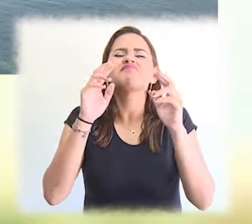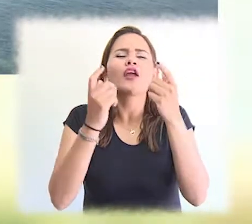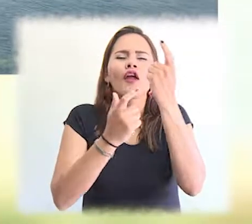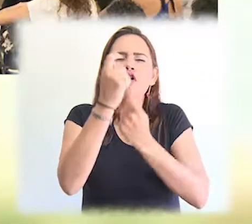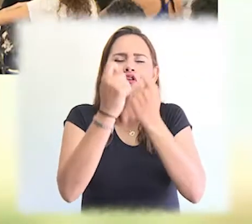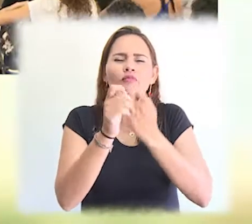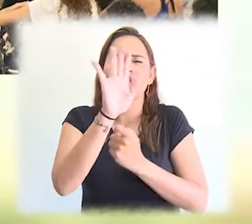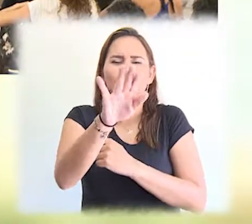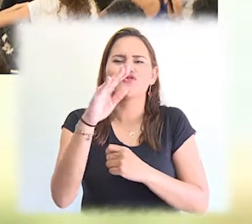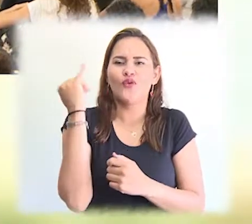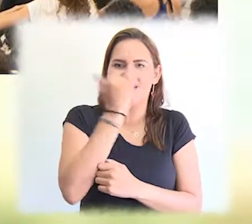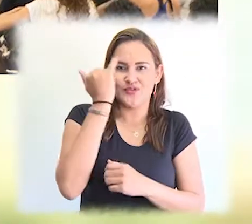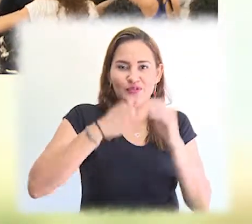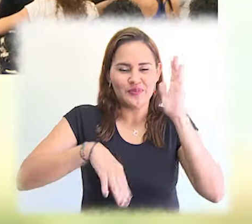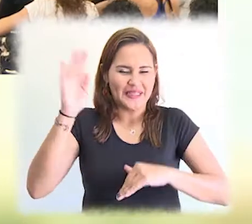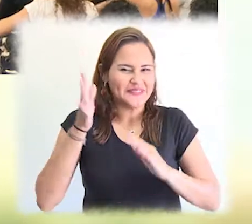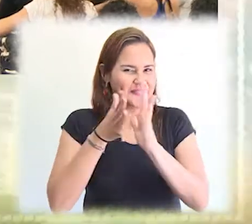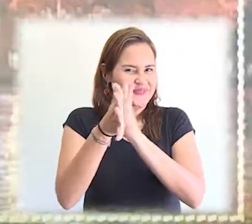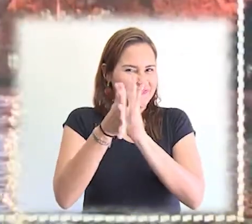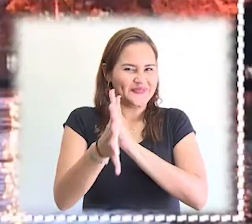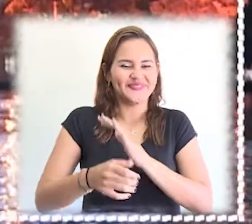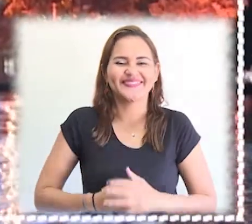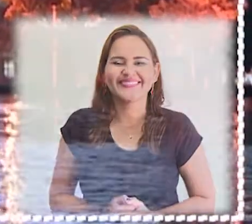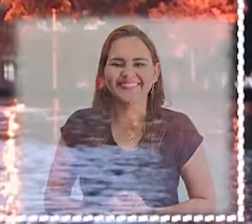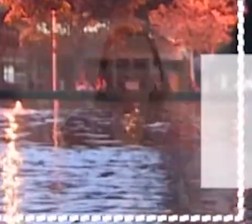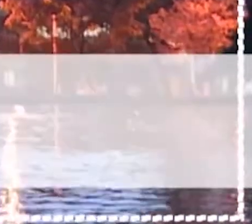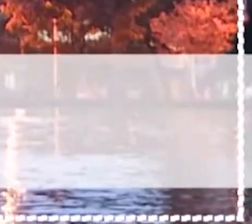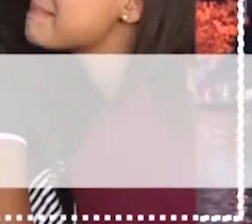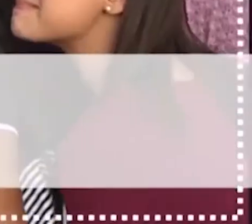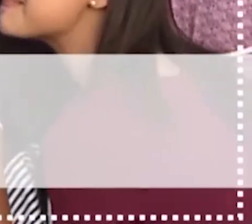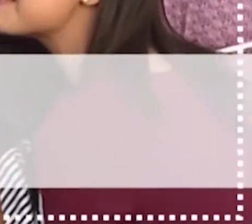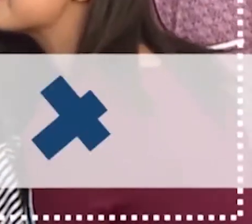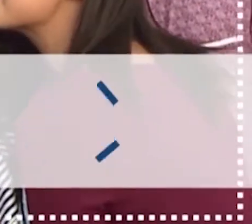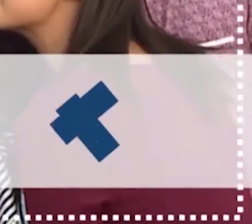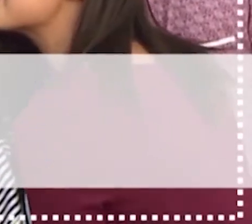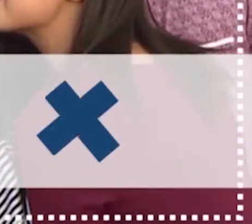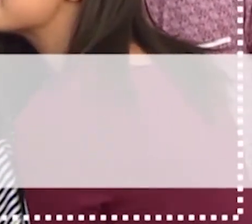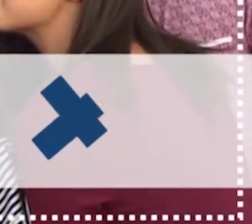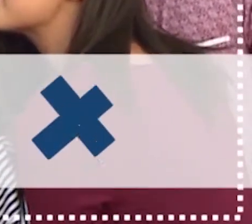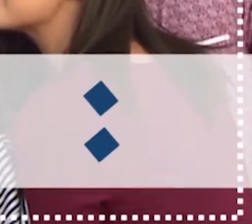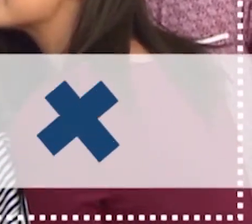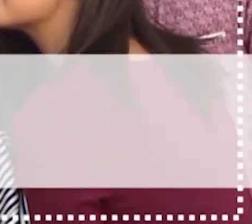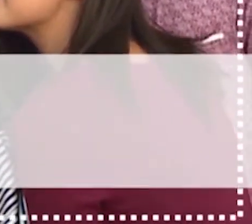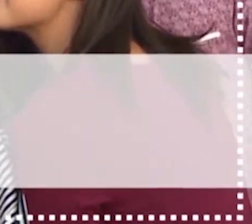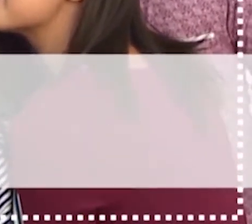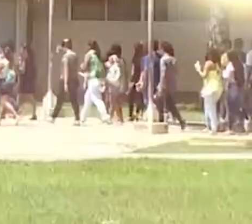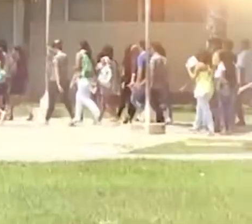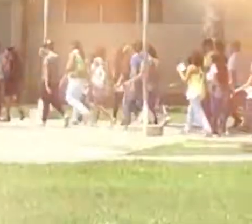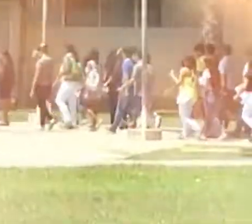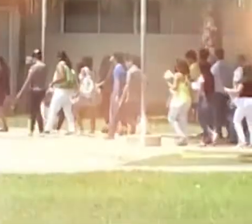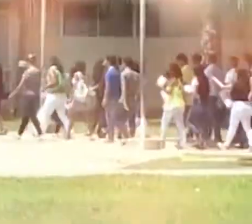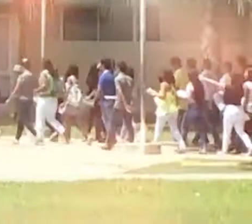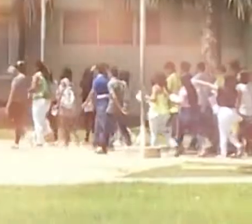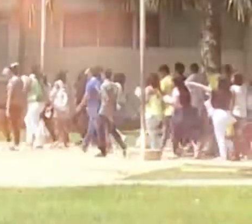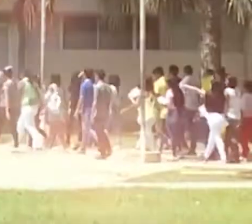hicieron parte de la agenda de Unimagdalena Crea. Por una universidad más incluyente e innovadora.